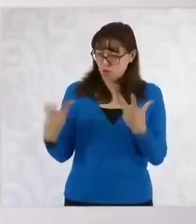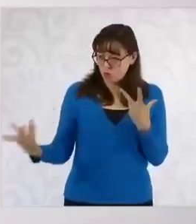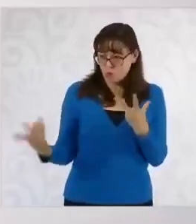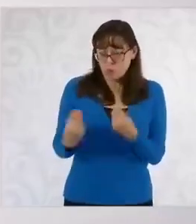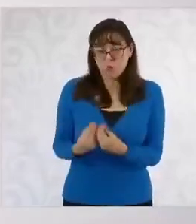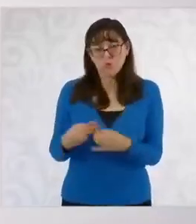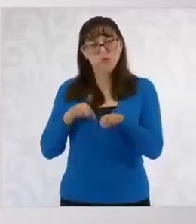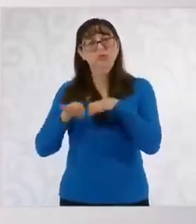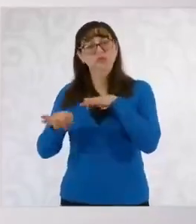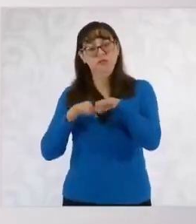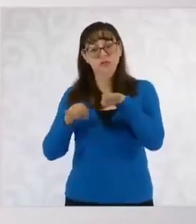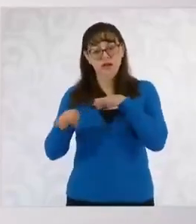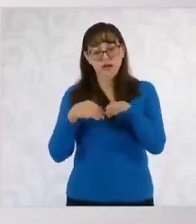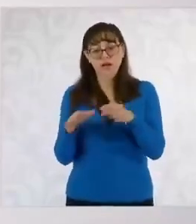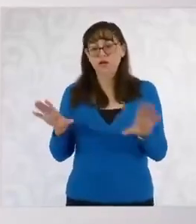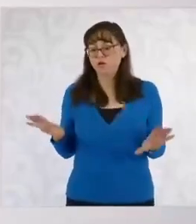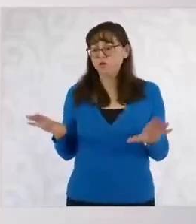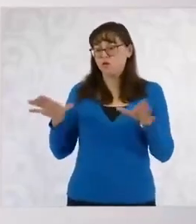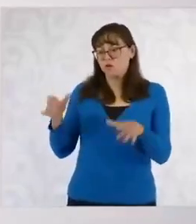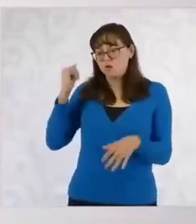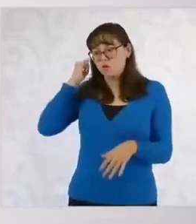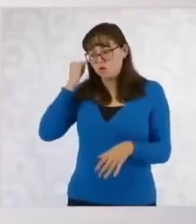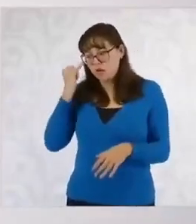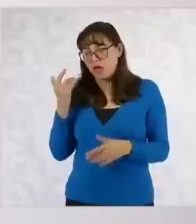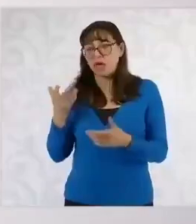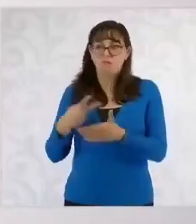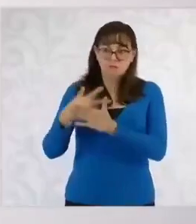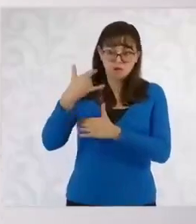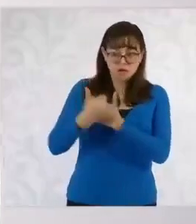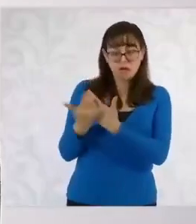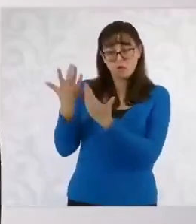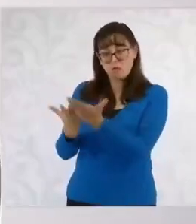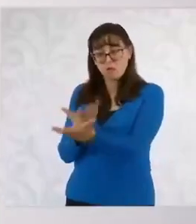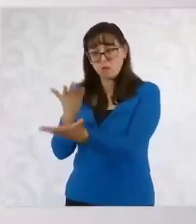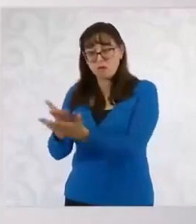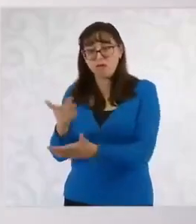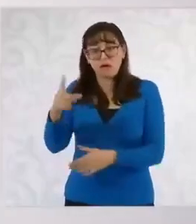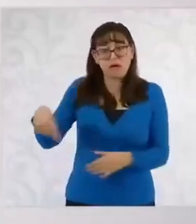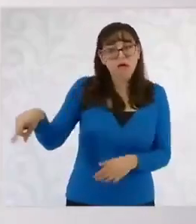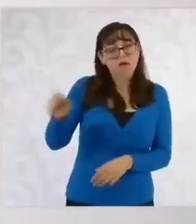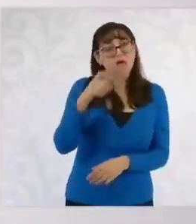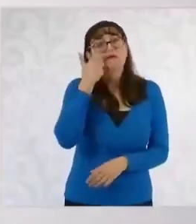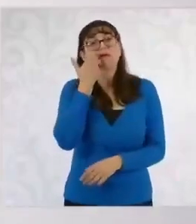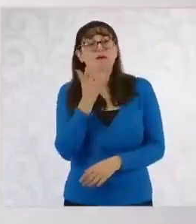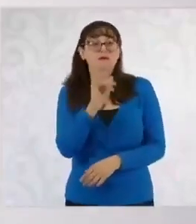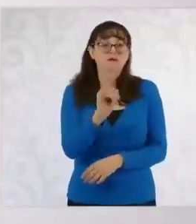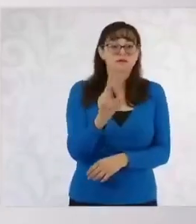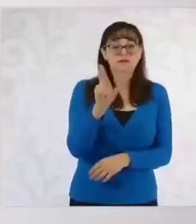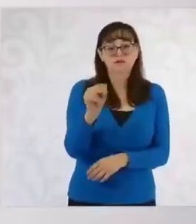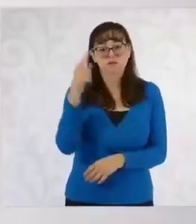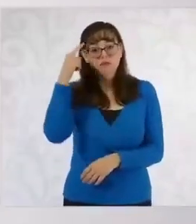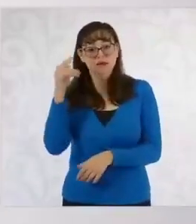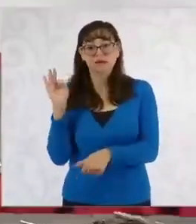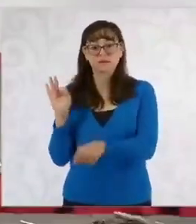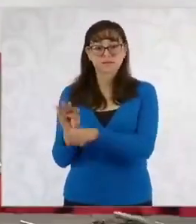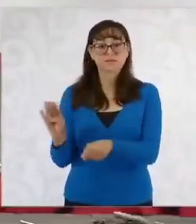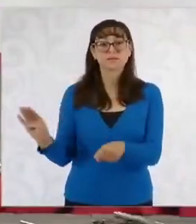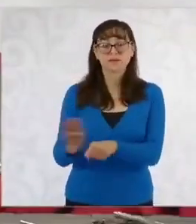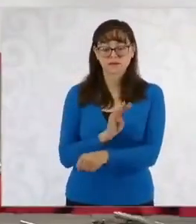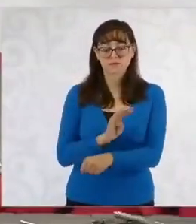las comunidades y que se realicen consultas públicas para que los proyectos tengan beneficios sociales.